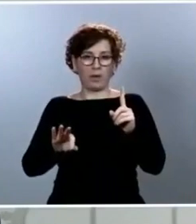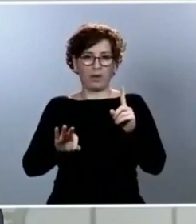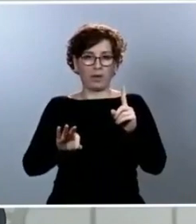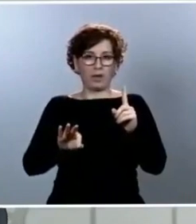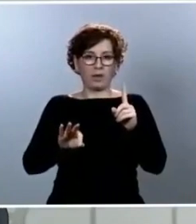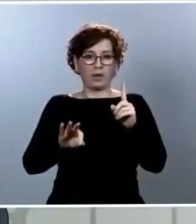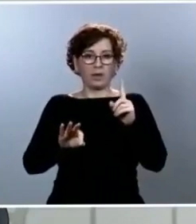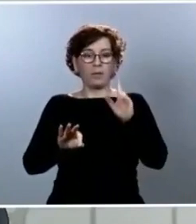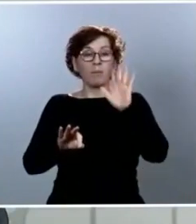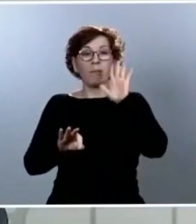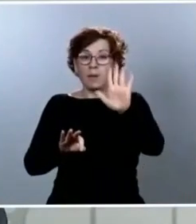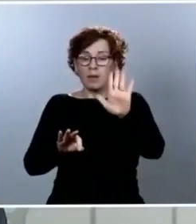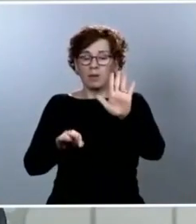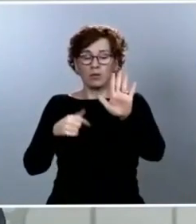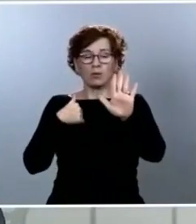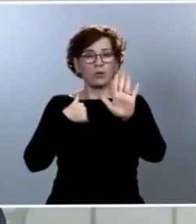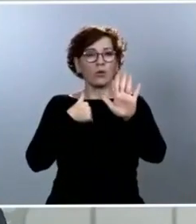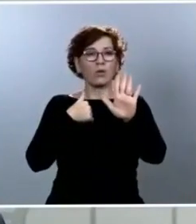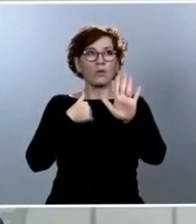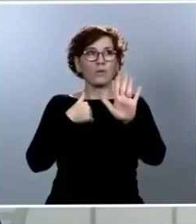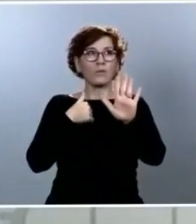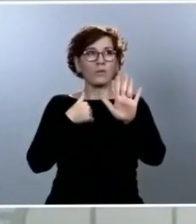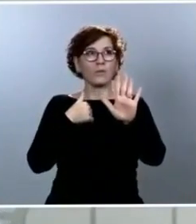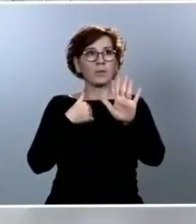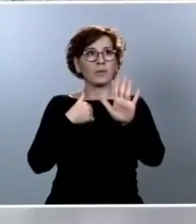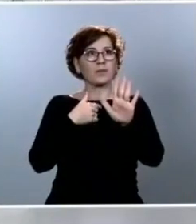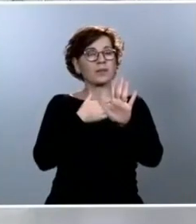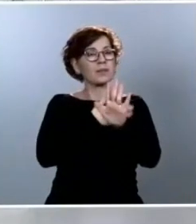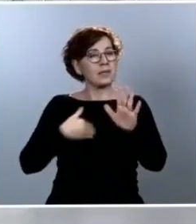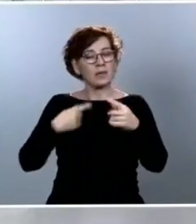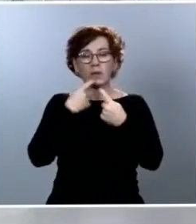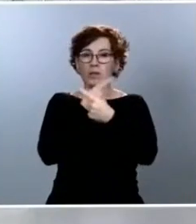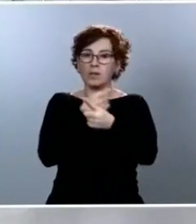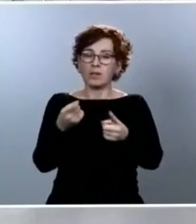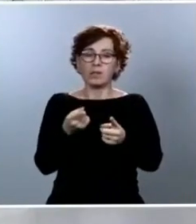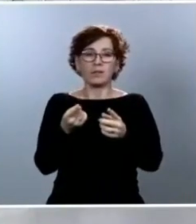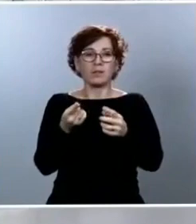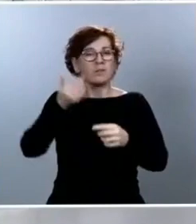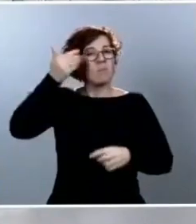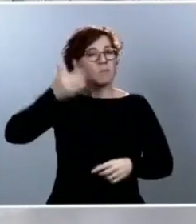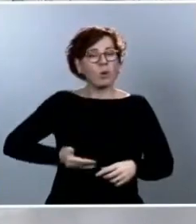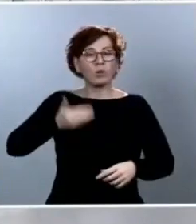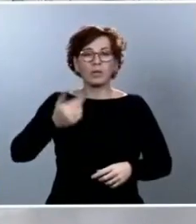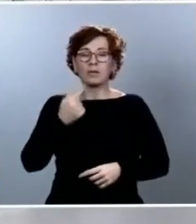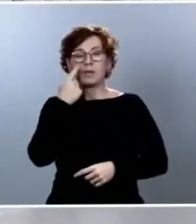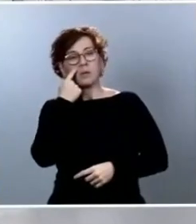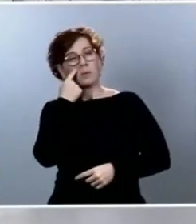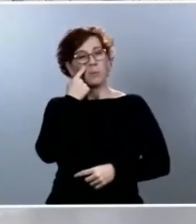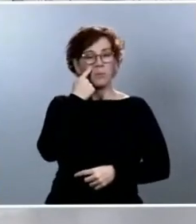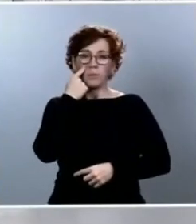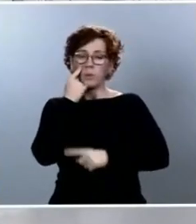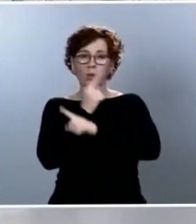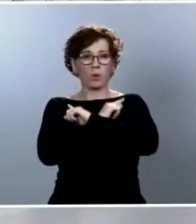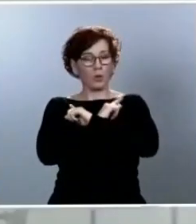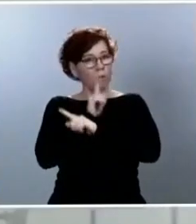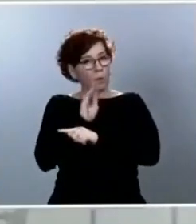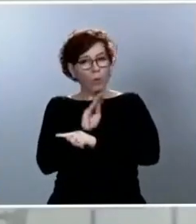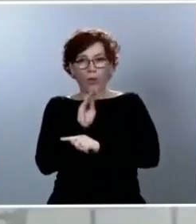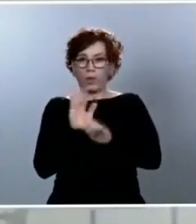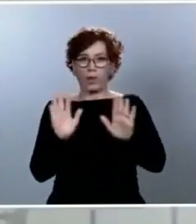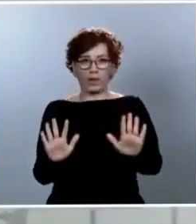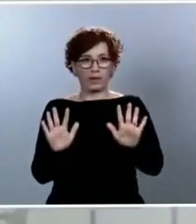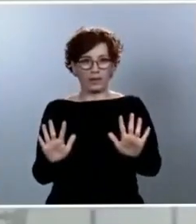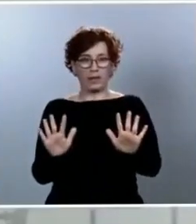es la importancia de ser cautelosos, de ser prudentes, de ser conscientes de que esto no es una